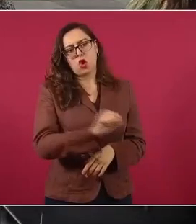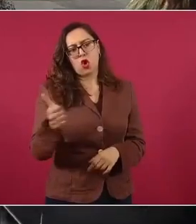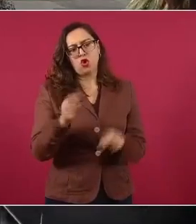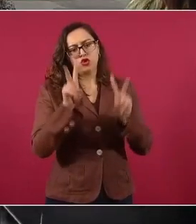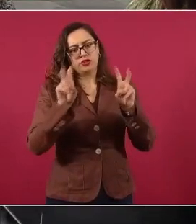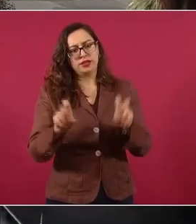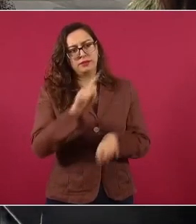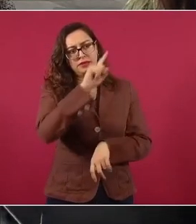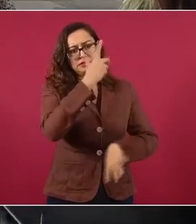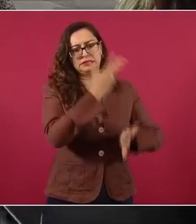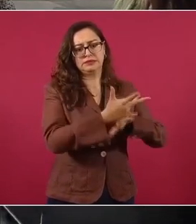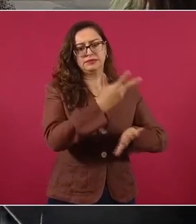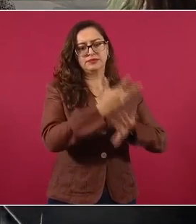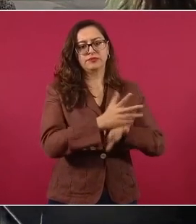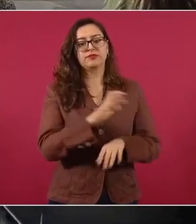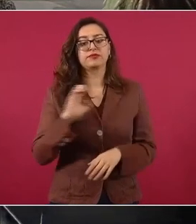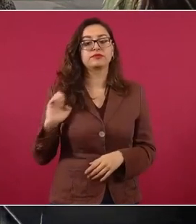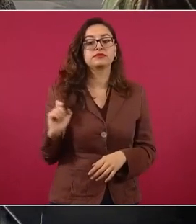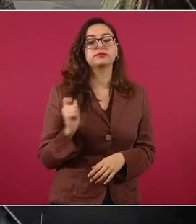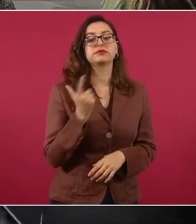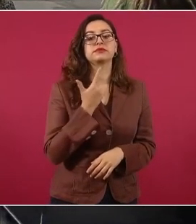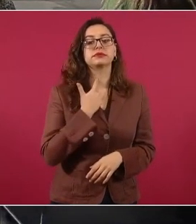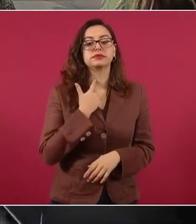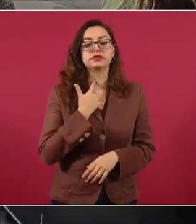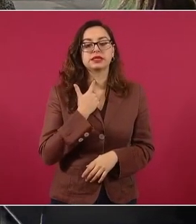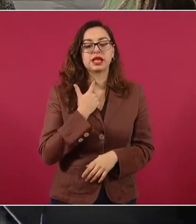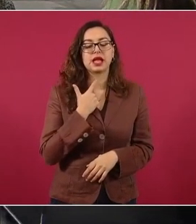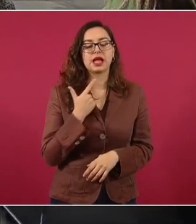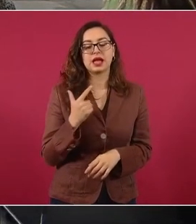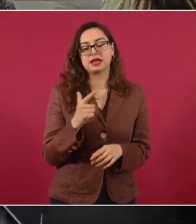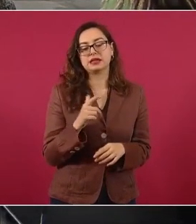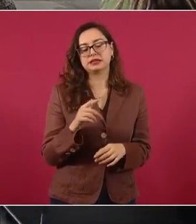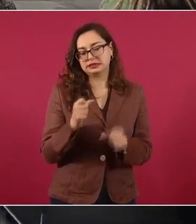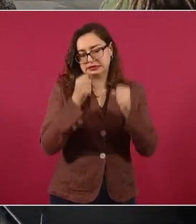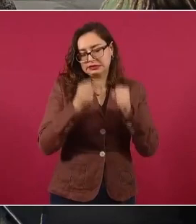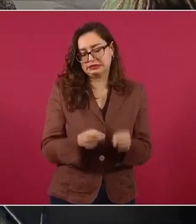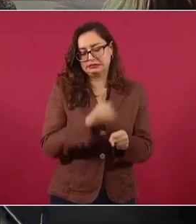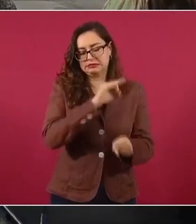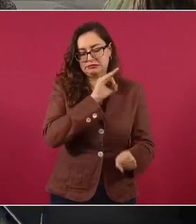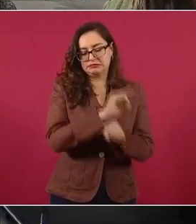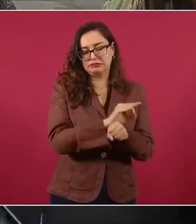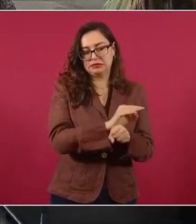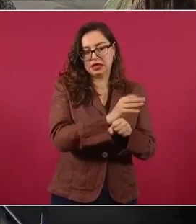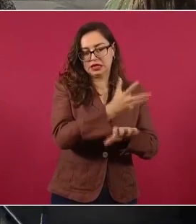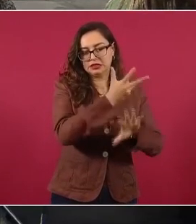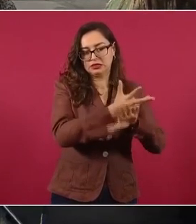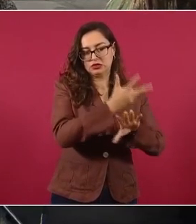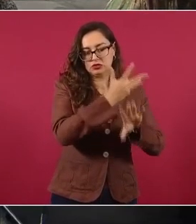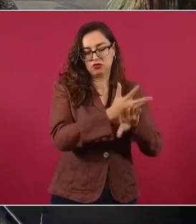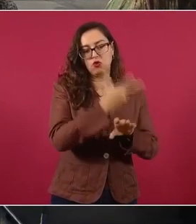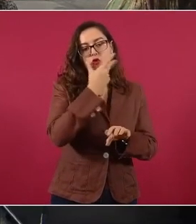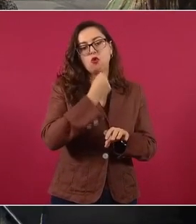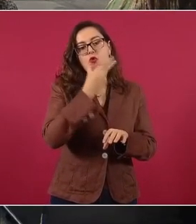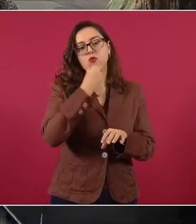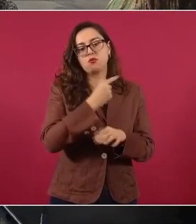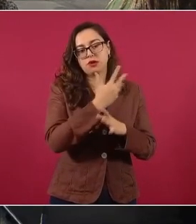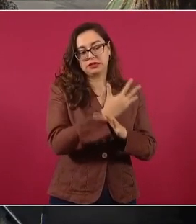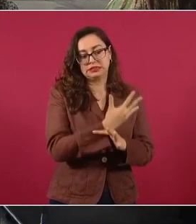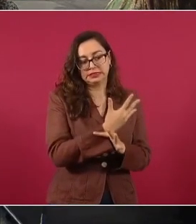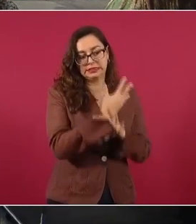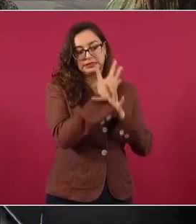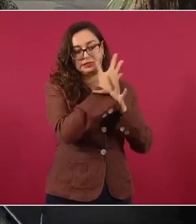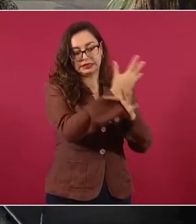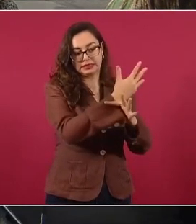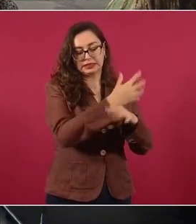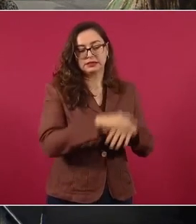Un ex asesor de seguridad nacional, experto en ciberseguridad de Estados Unidos, aseguró que ve riesgoso